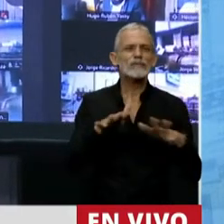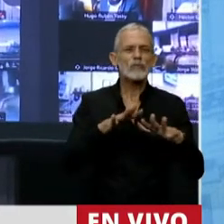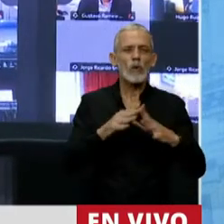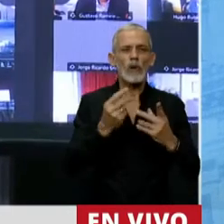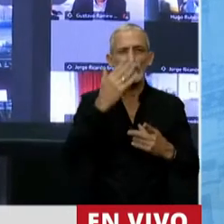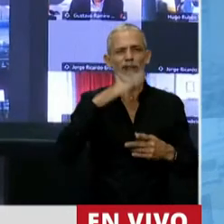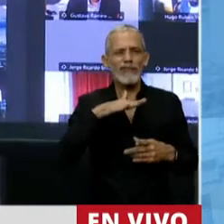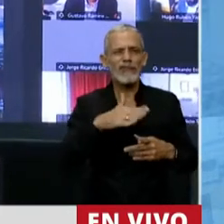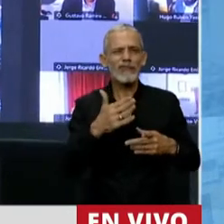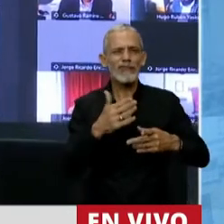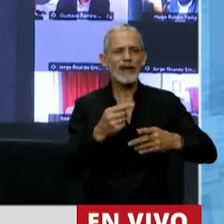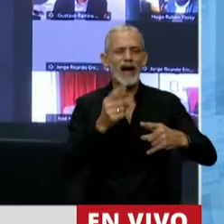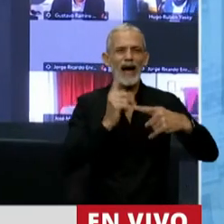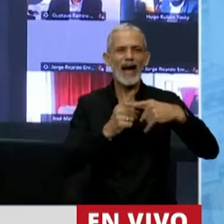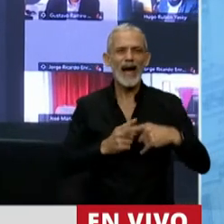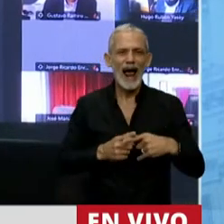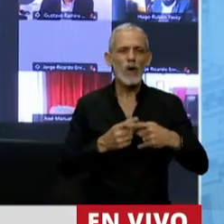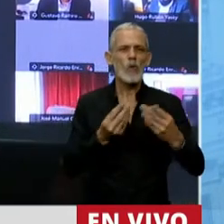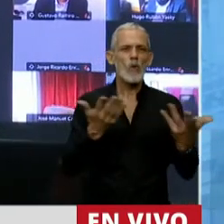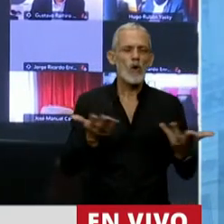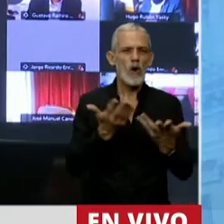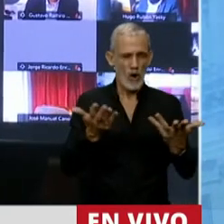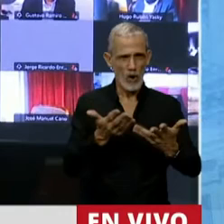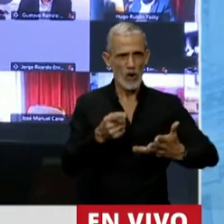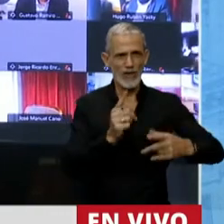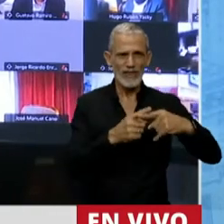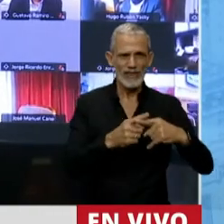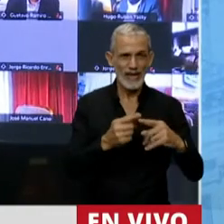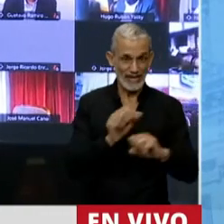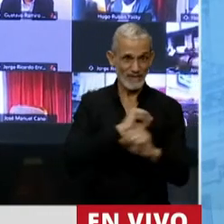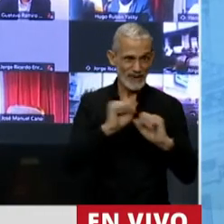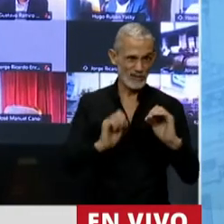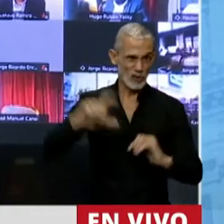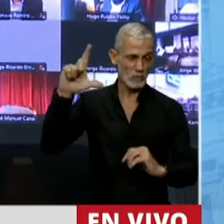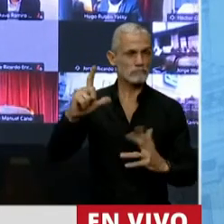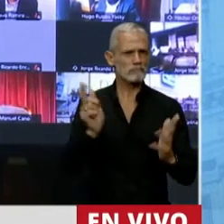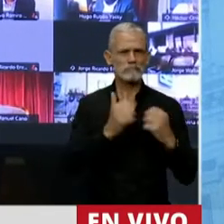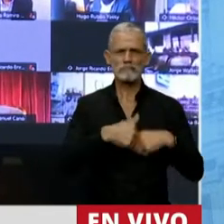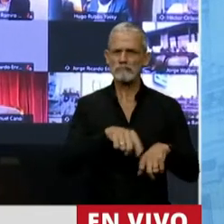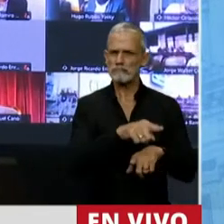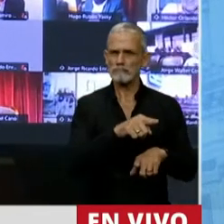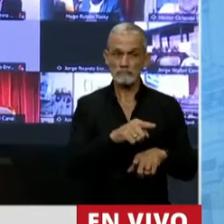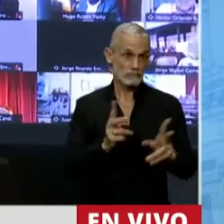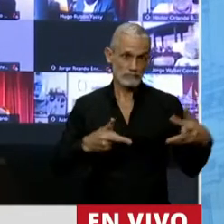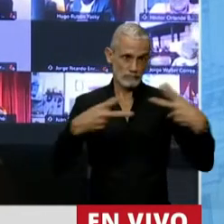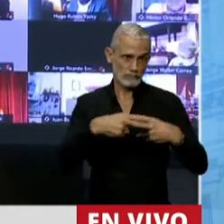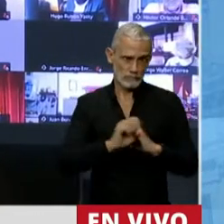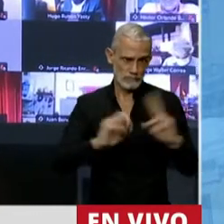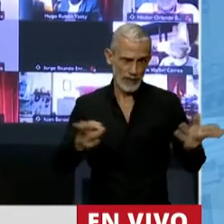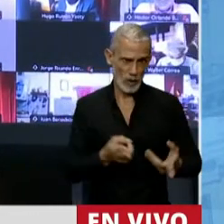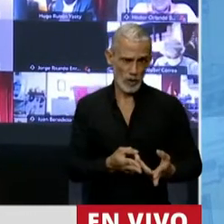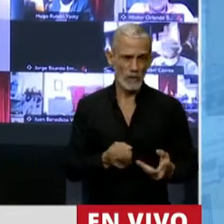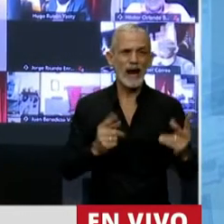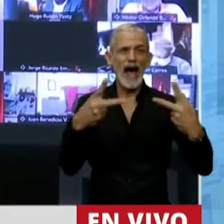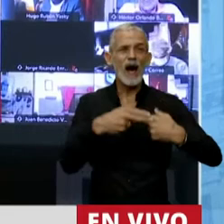subestimación del cálculo de la inflación, que básicamente es el peor de los ajustes, porque